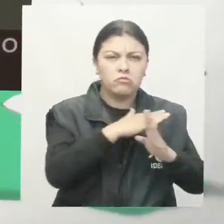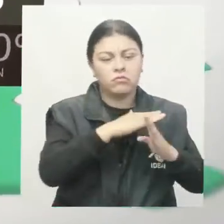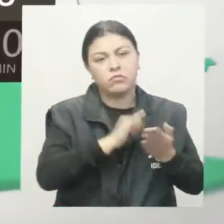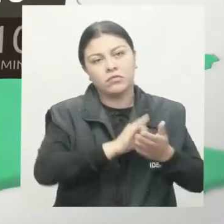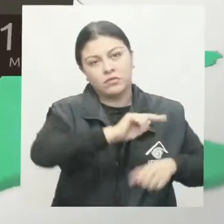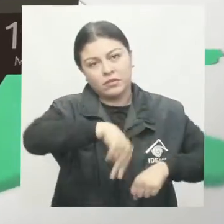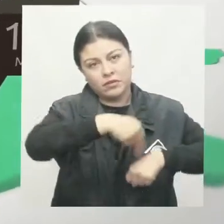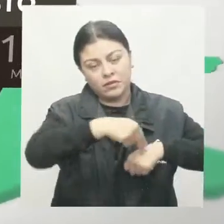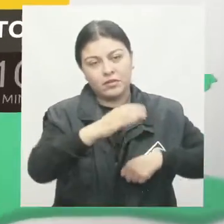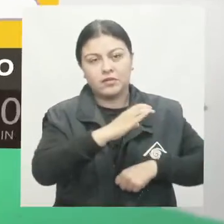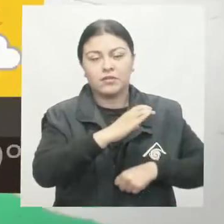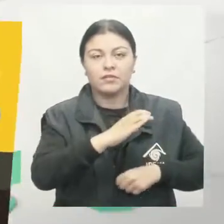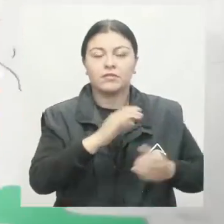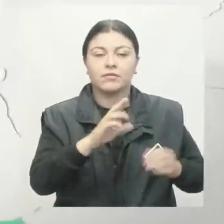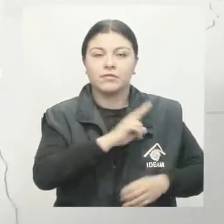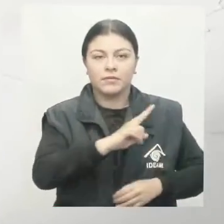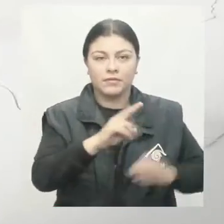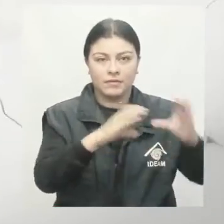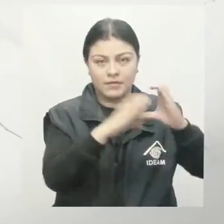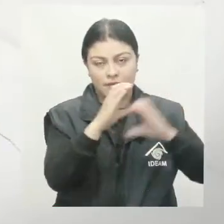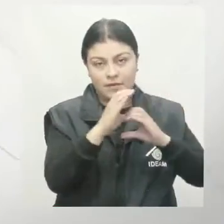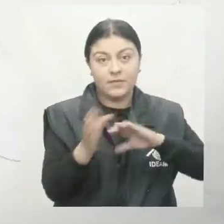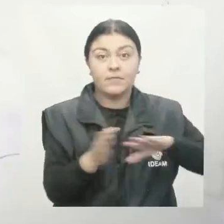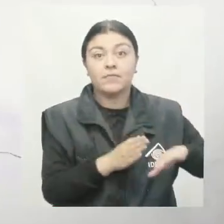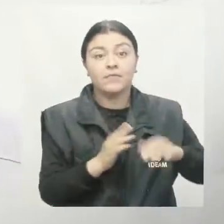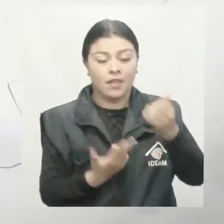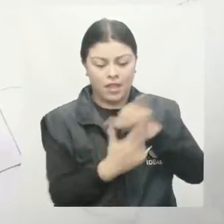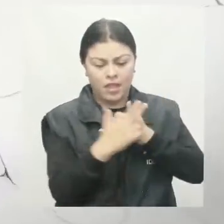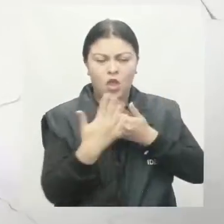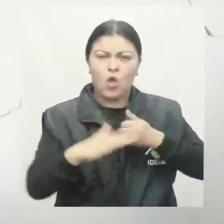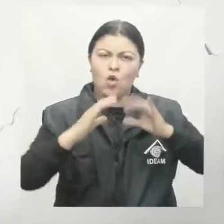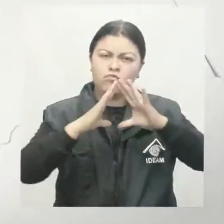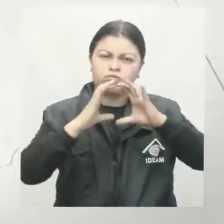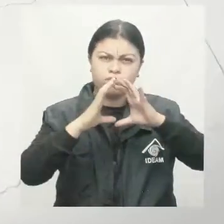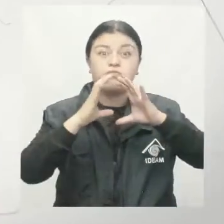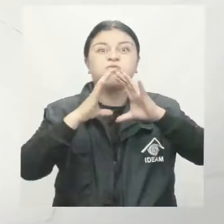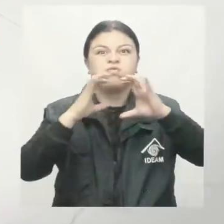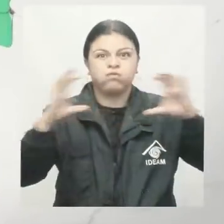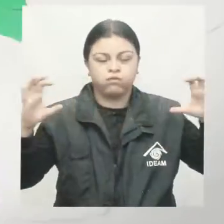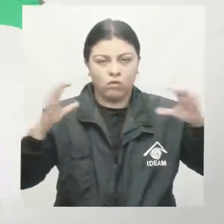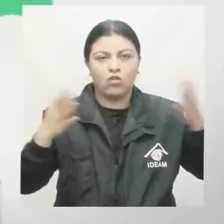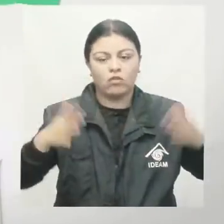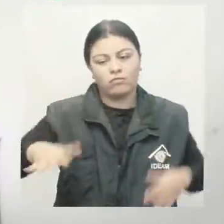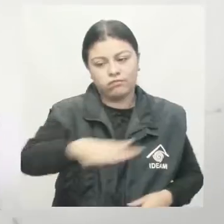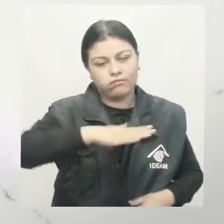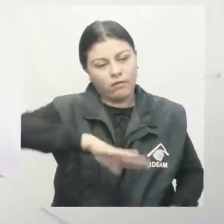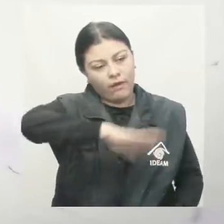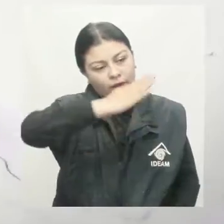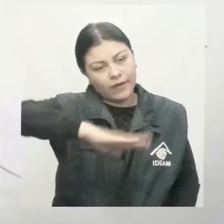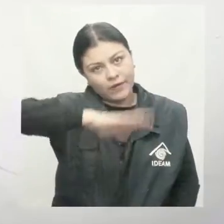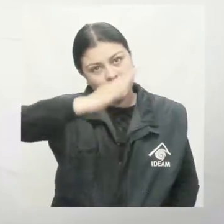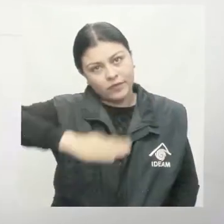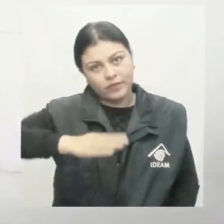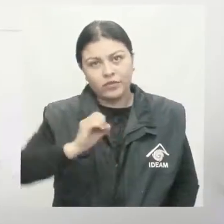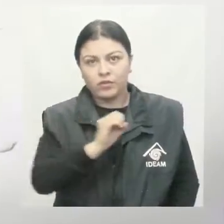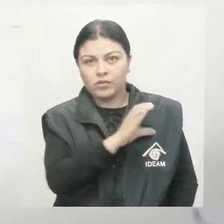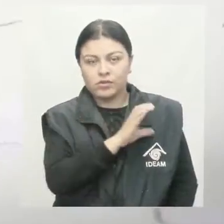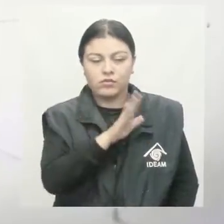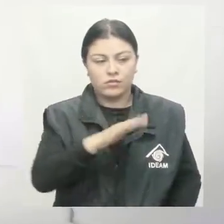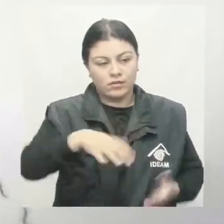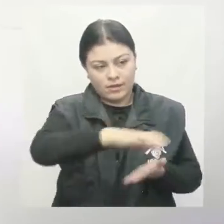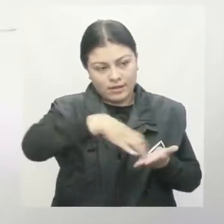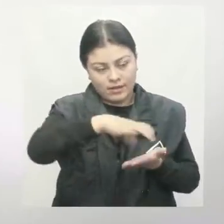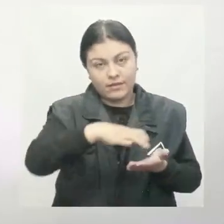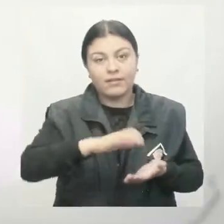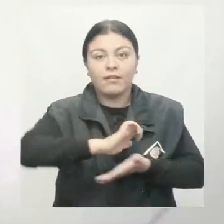del Cauca. La zona andina prevé un aumento de la nubosidad con lluvias intensas en sectores de Antioquia, occidente de Santander en el eje